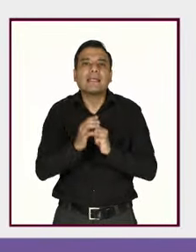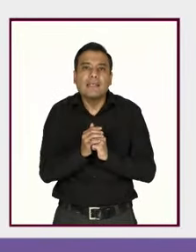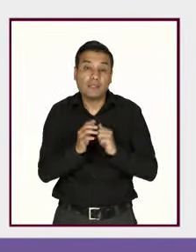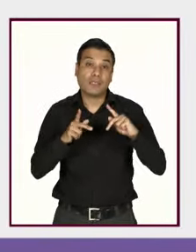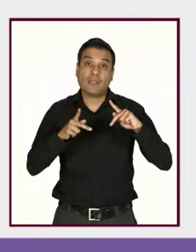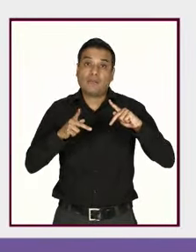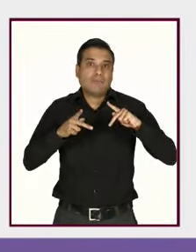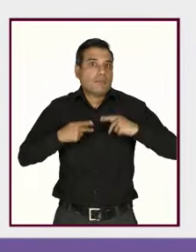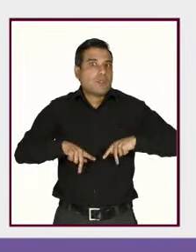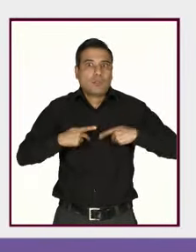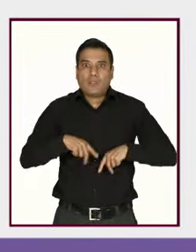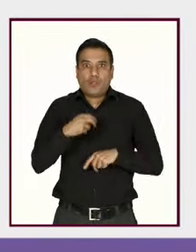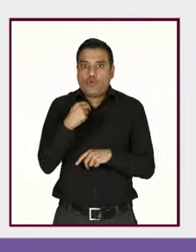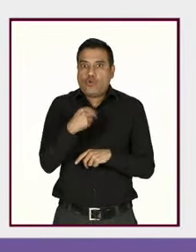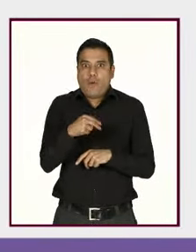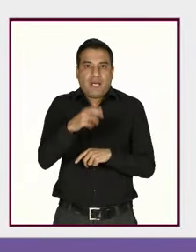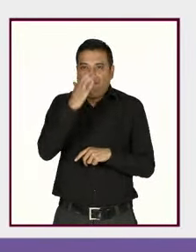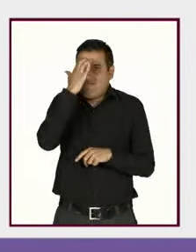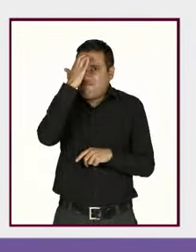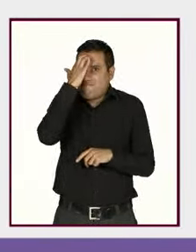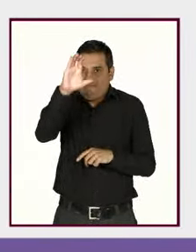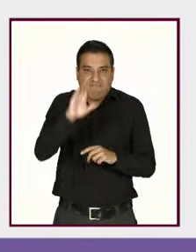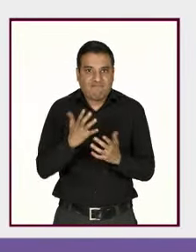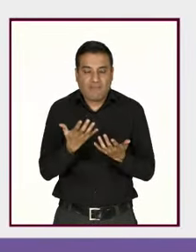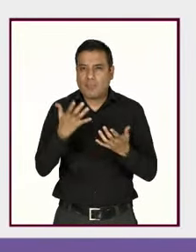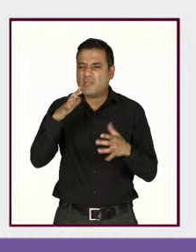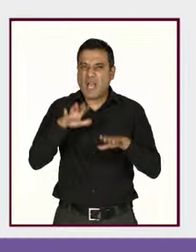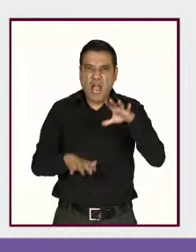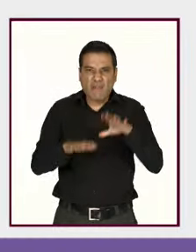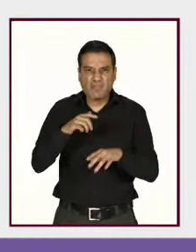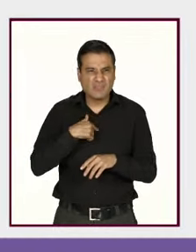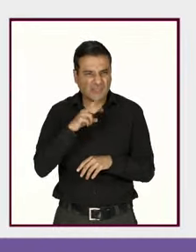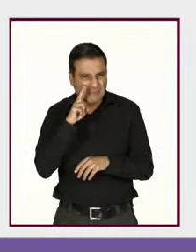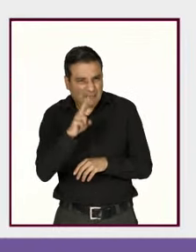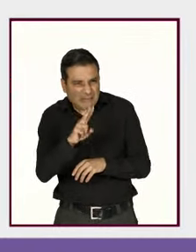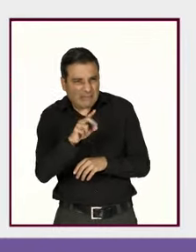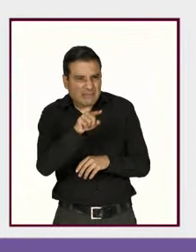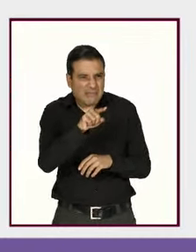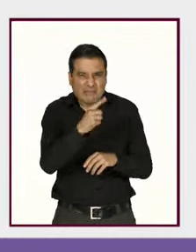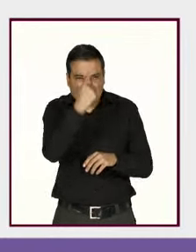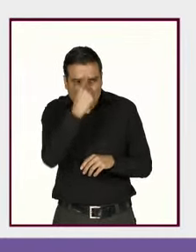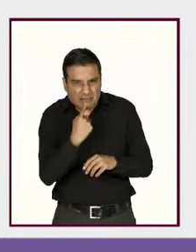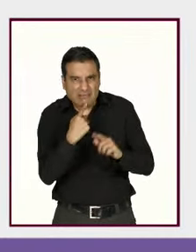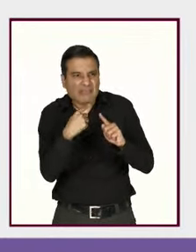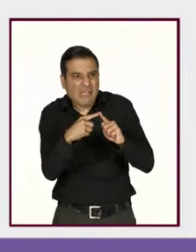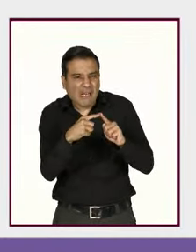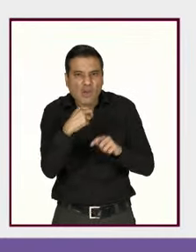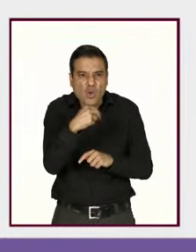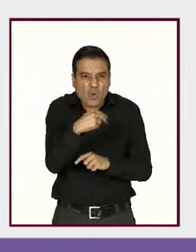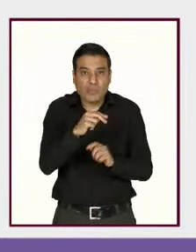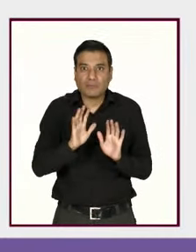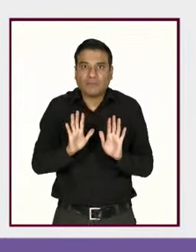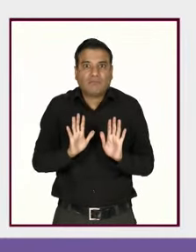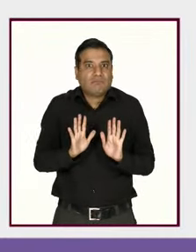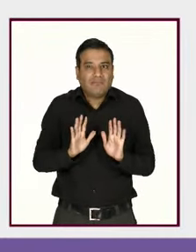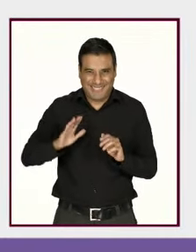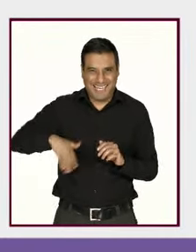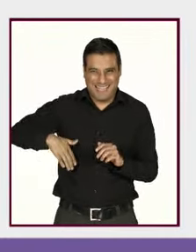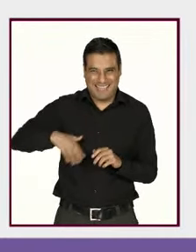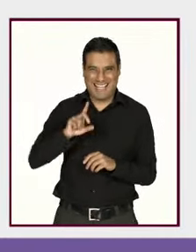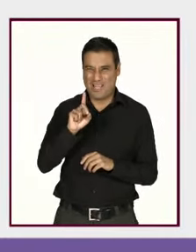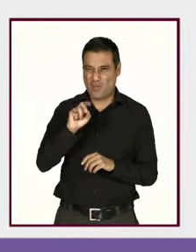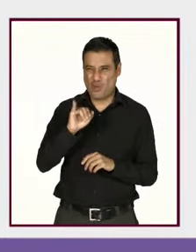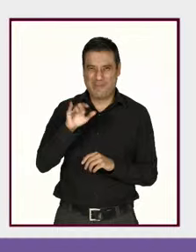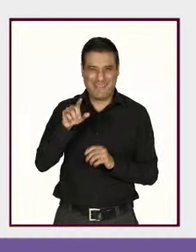las víctimas. Ya sabemos que es tan difícil saber quién crea una red, quién hace todo esto que Dominique acaba de explicar